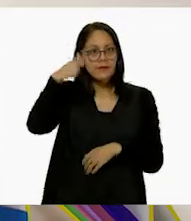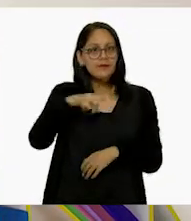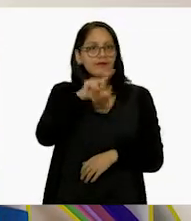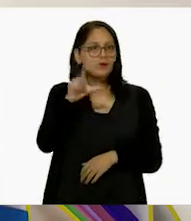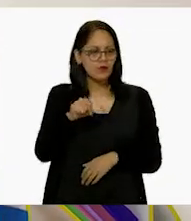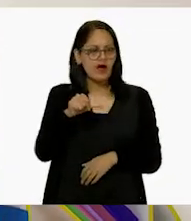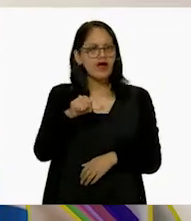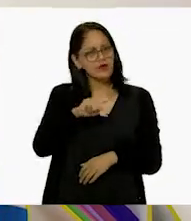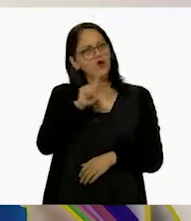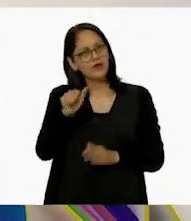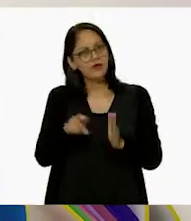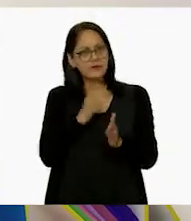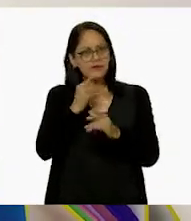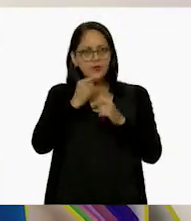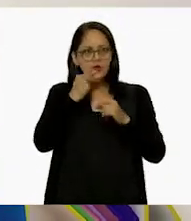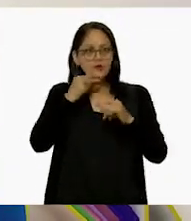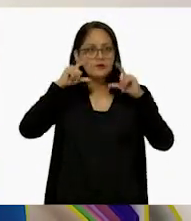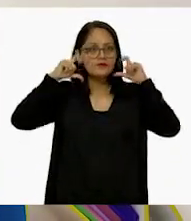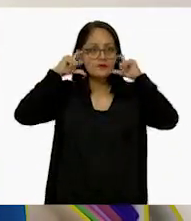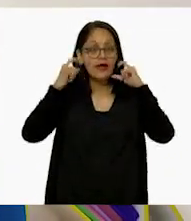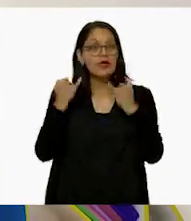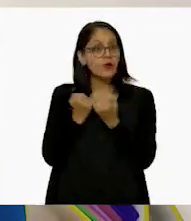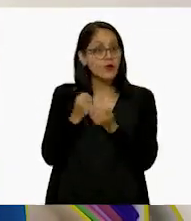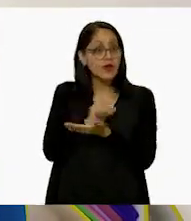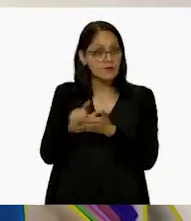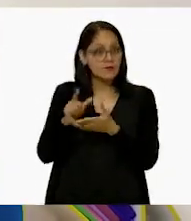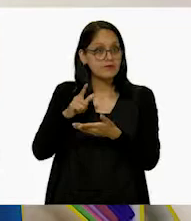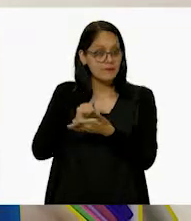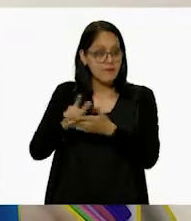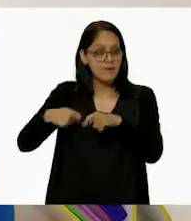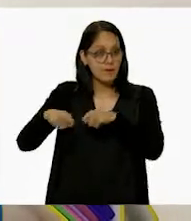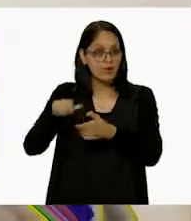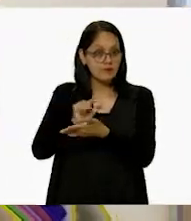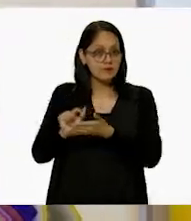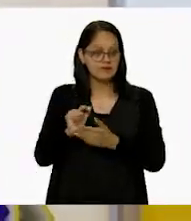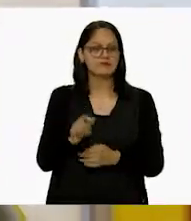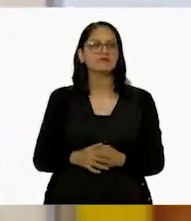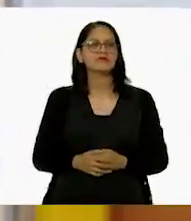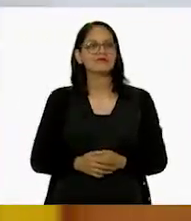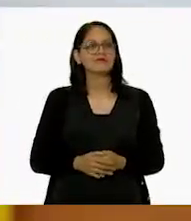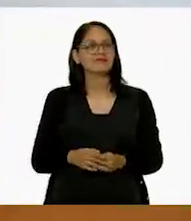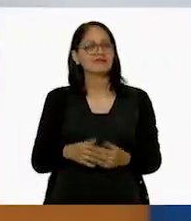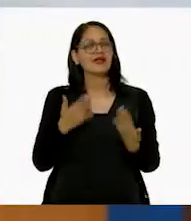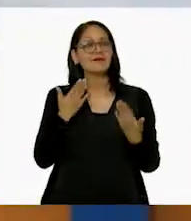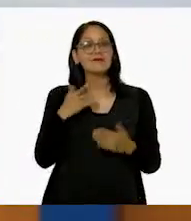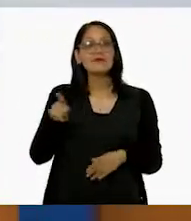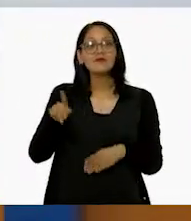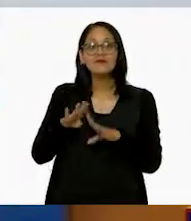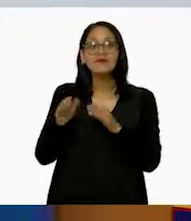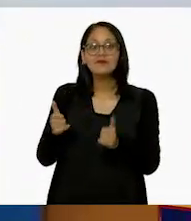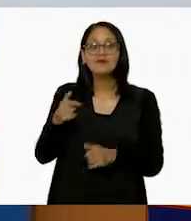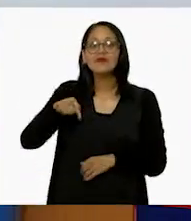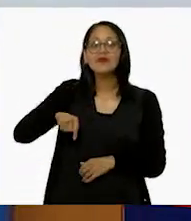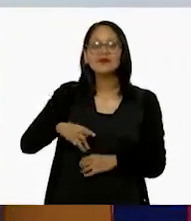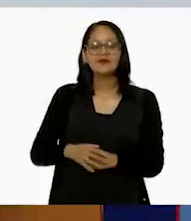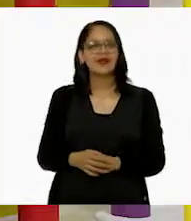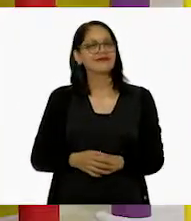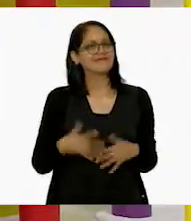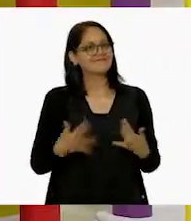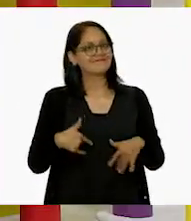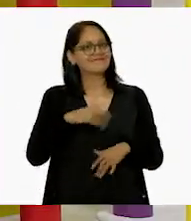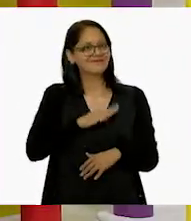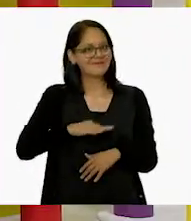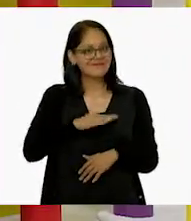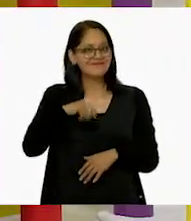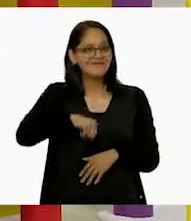ocupar. Y cierra muy bien la bolsa para que no se ensuegue el cubrebocas. ¡Perfecto! Listo, ya quedó cerrado. Muy bien, ¿cómo estás Pepe el día de hoy? ¡Ay! Muy